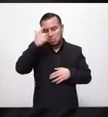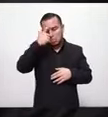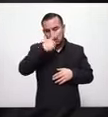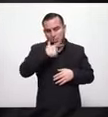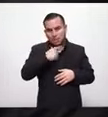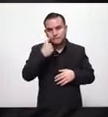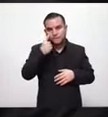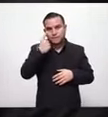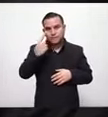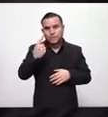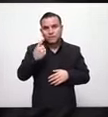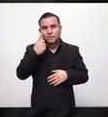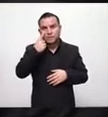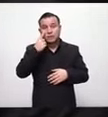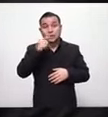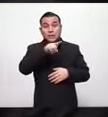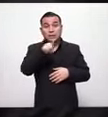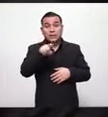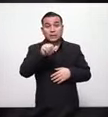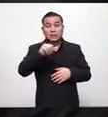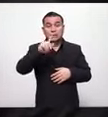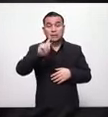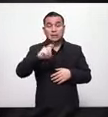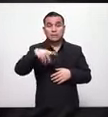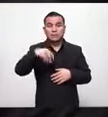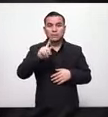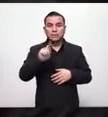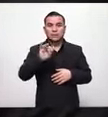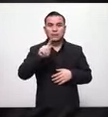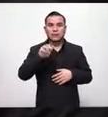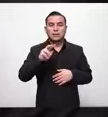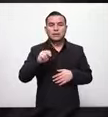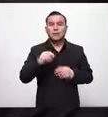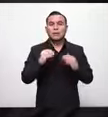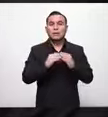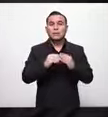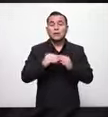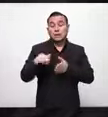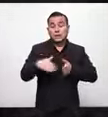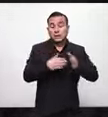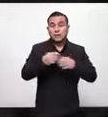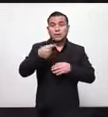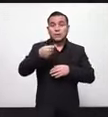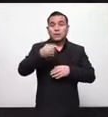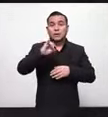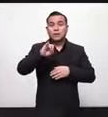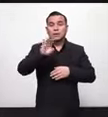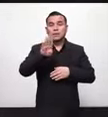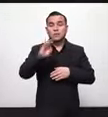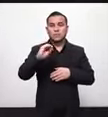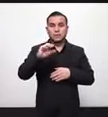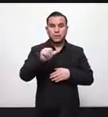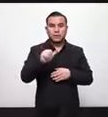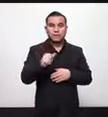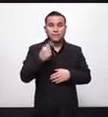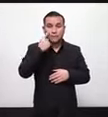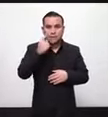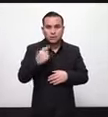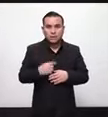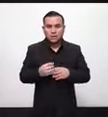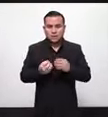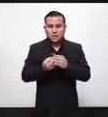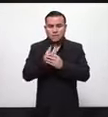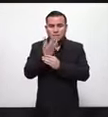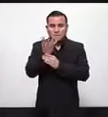de de zapotitán y la parte del jibo en donde arrasó con todo con todo lo que fue a su paso